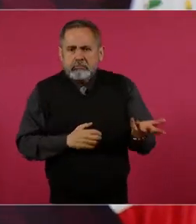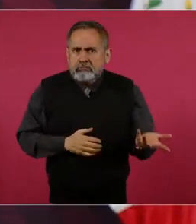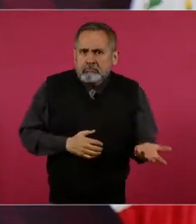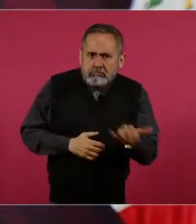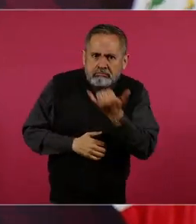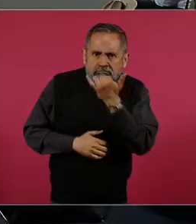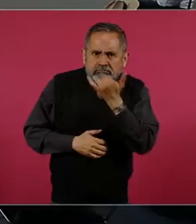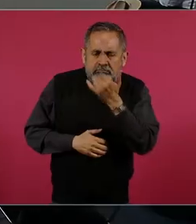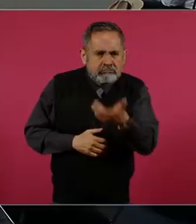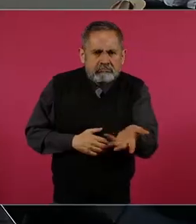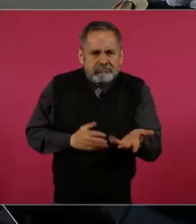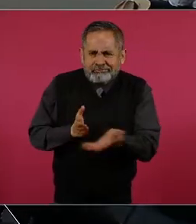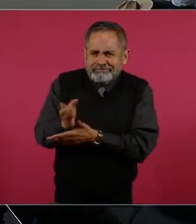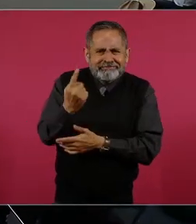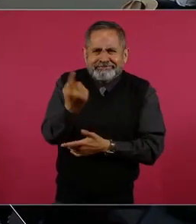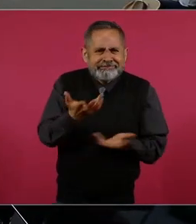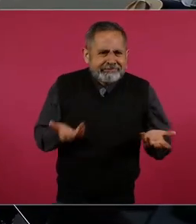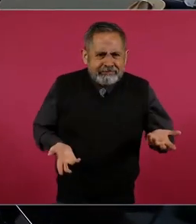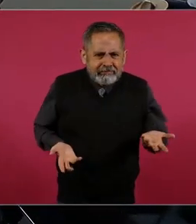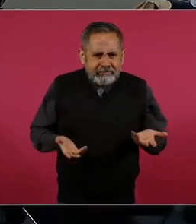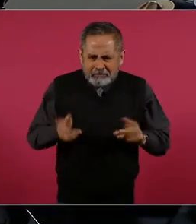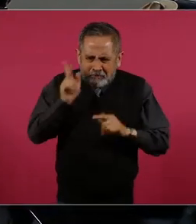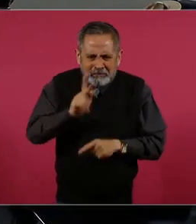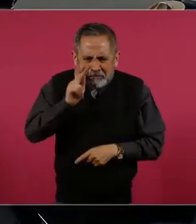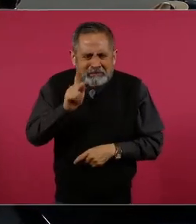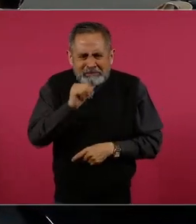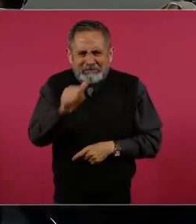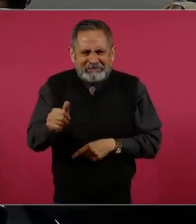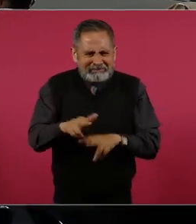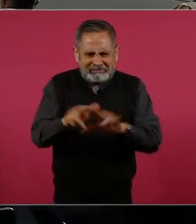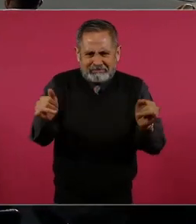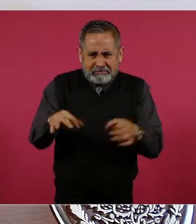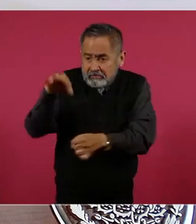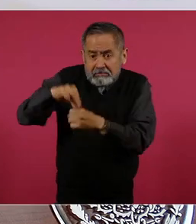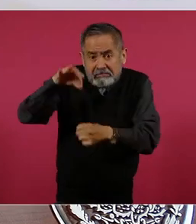pruebas de nada.